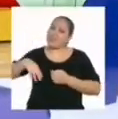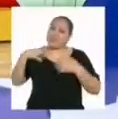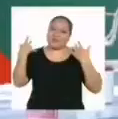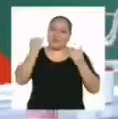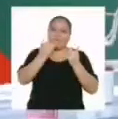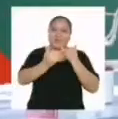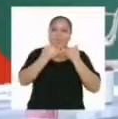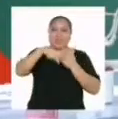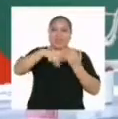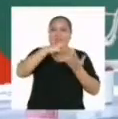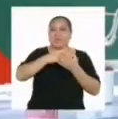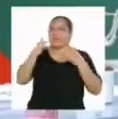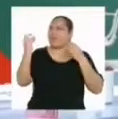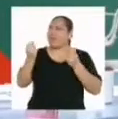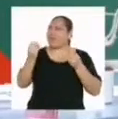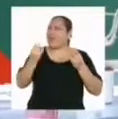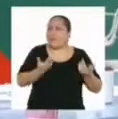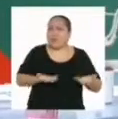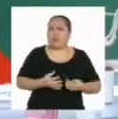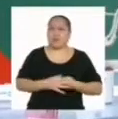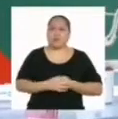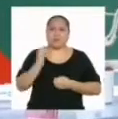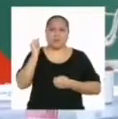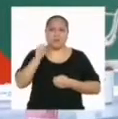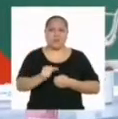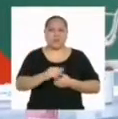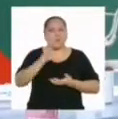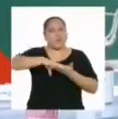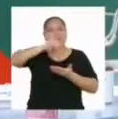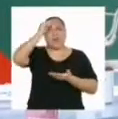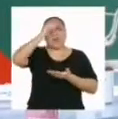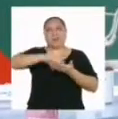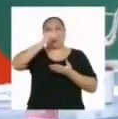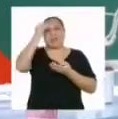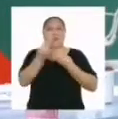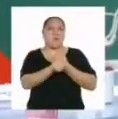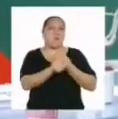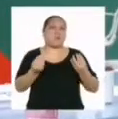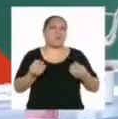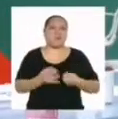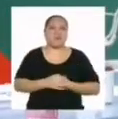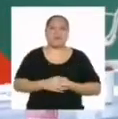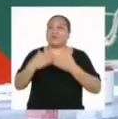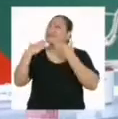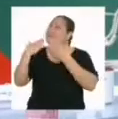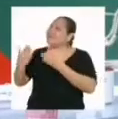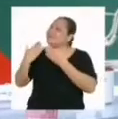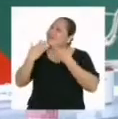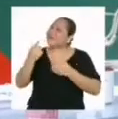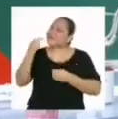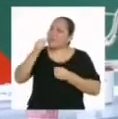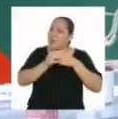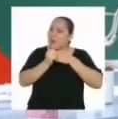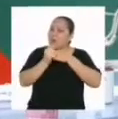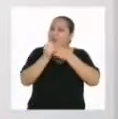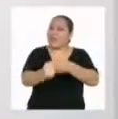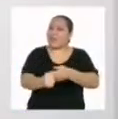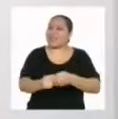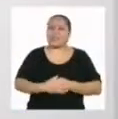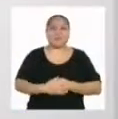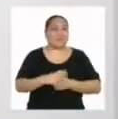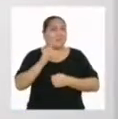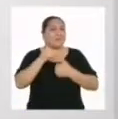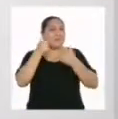parte final del programa. Se ha pasado rapidísimo. Y eso es porque hemos aprendido un montón. Muchas gracias por guiarnos.